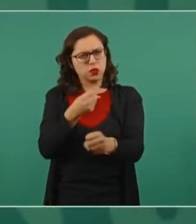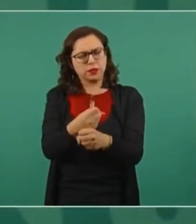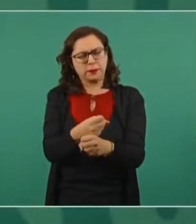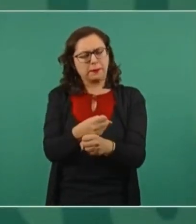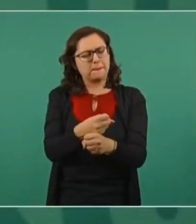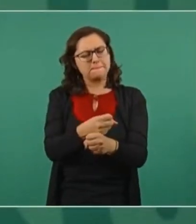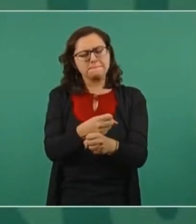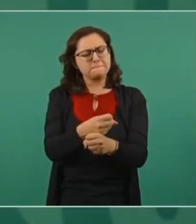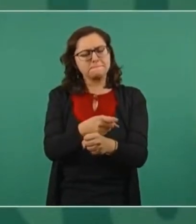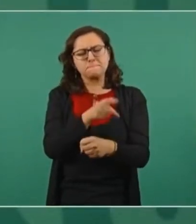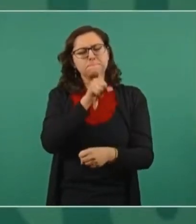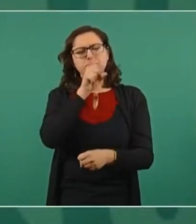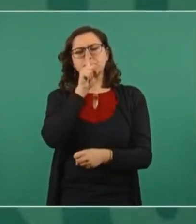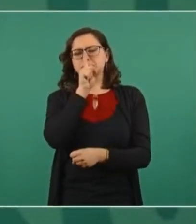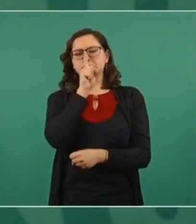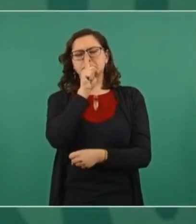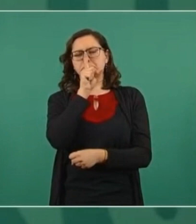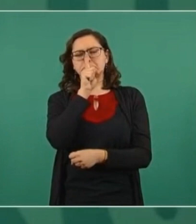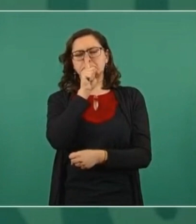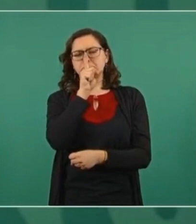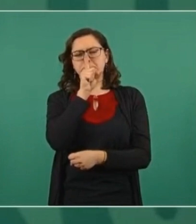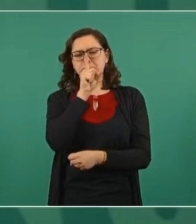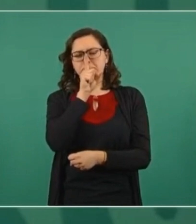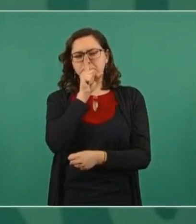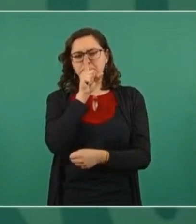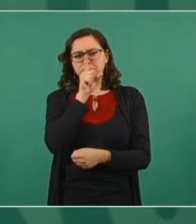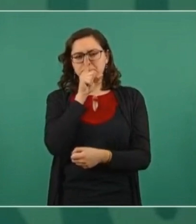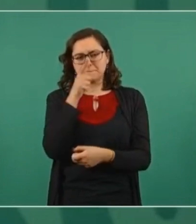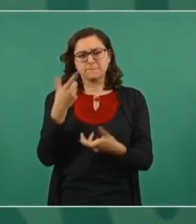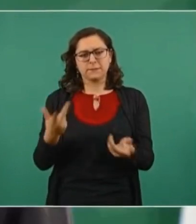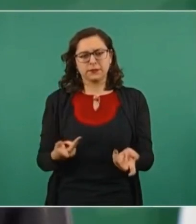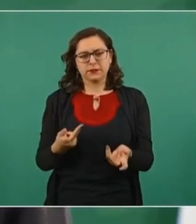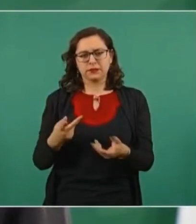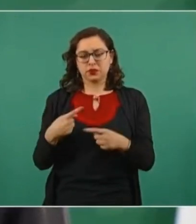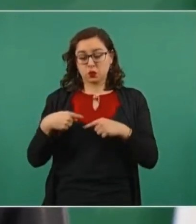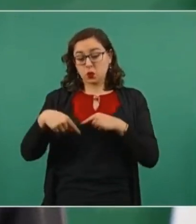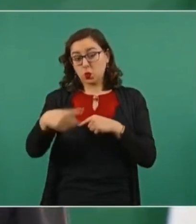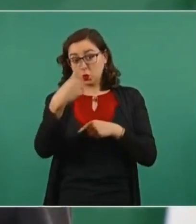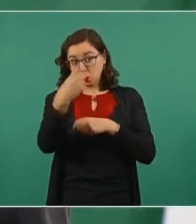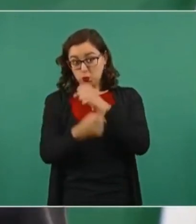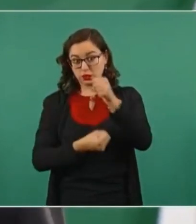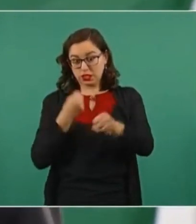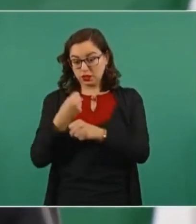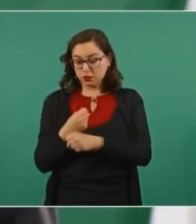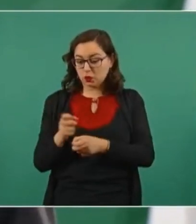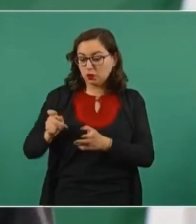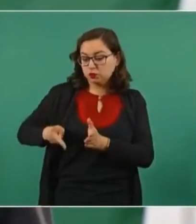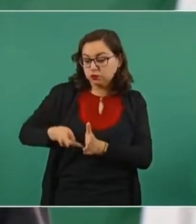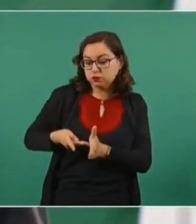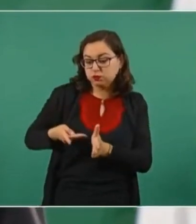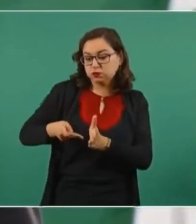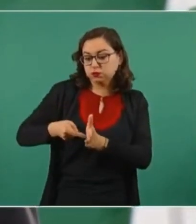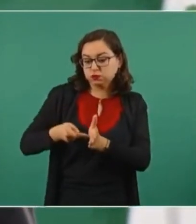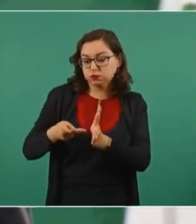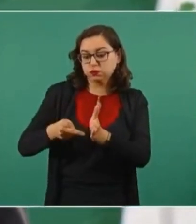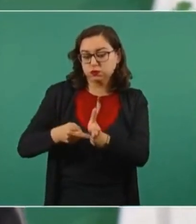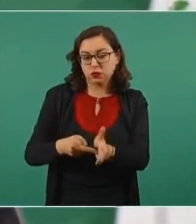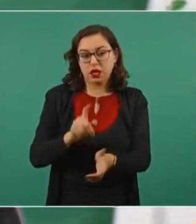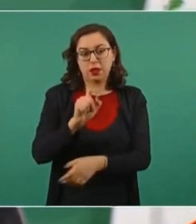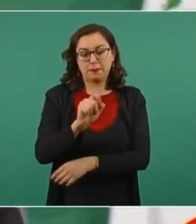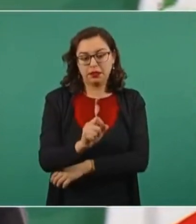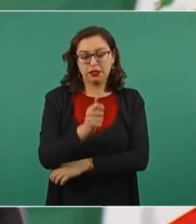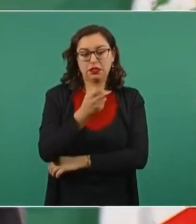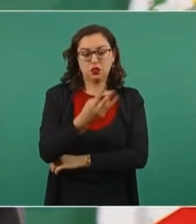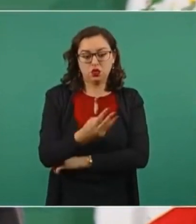multianual, el presupuesto del 22, del 23 y del